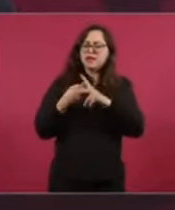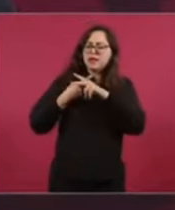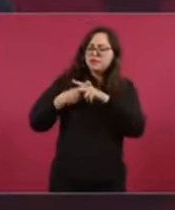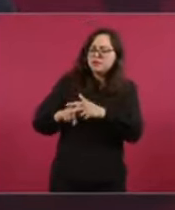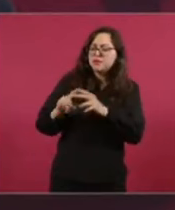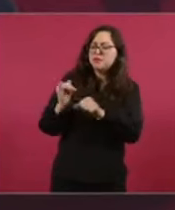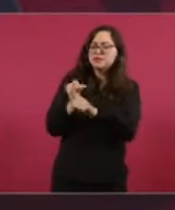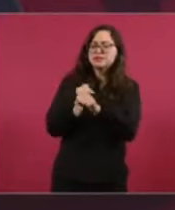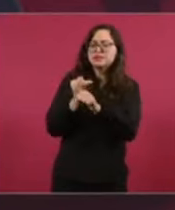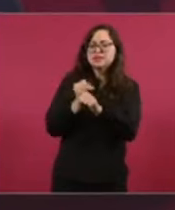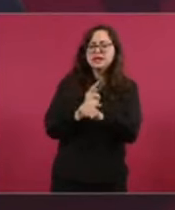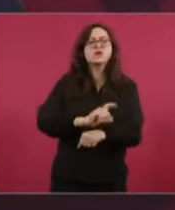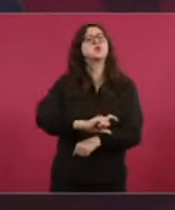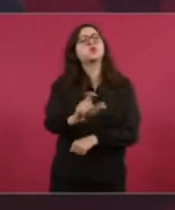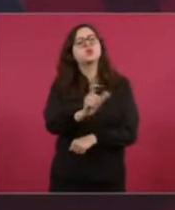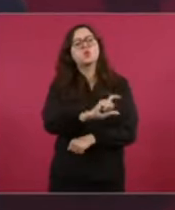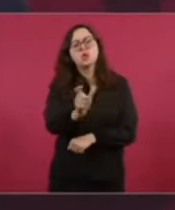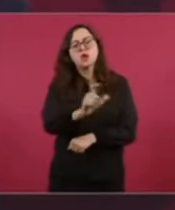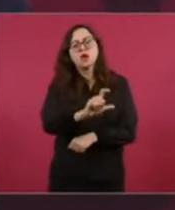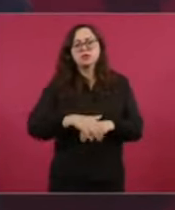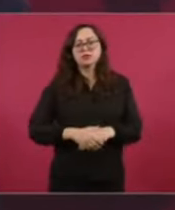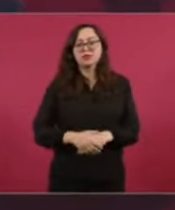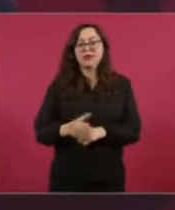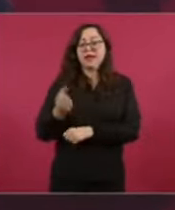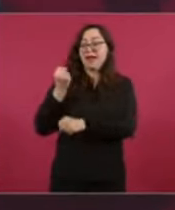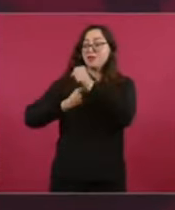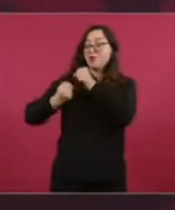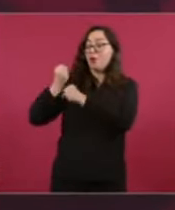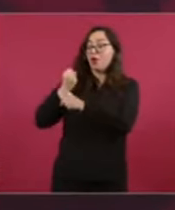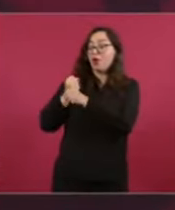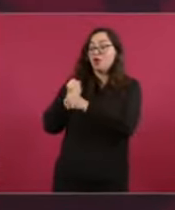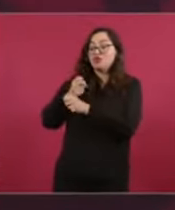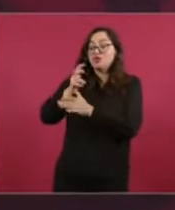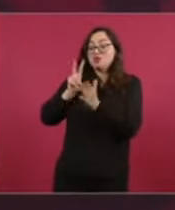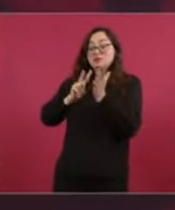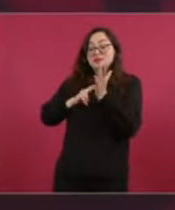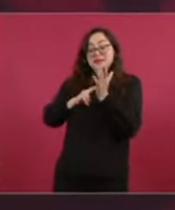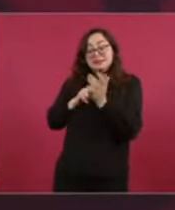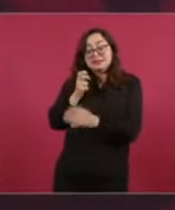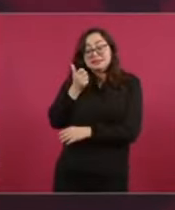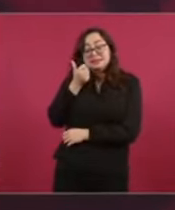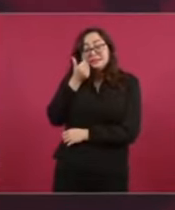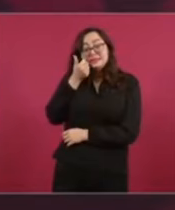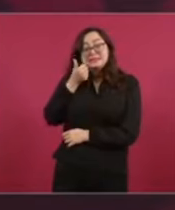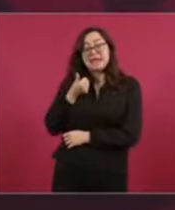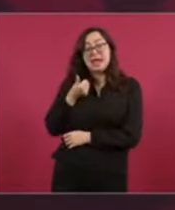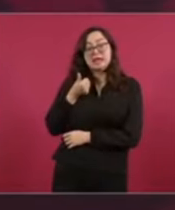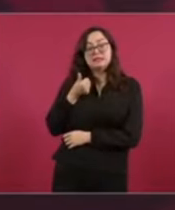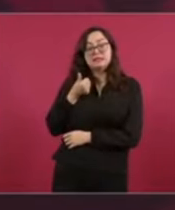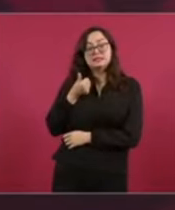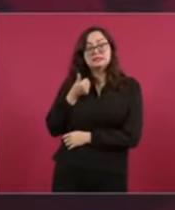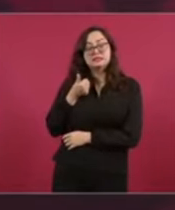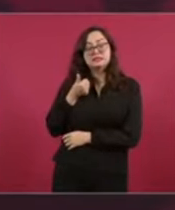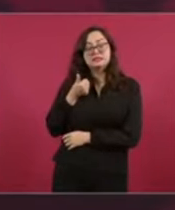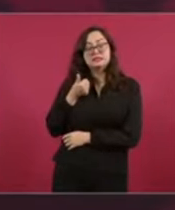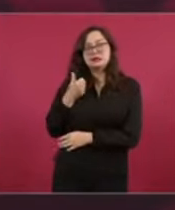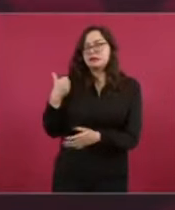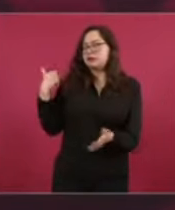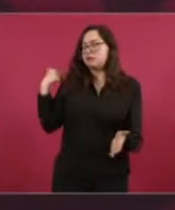¿Por qué de repente, si él es un